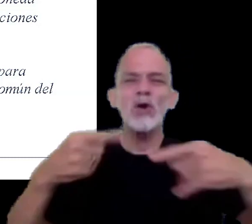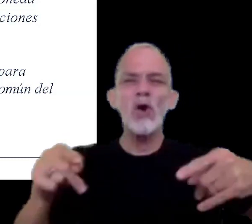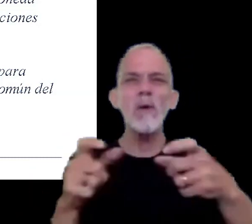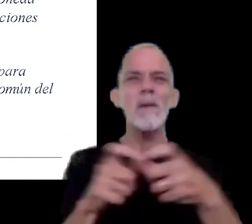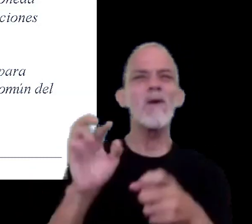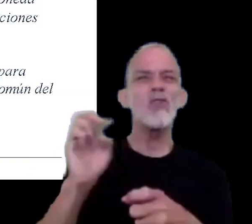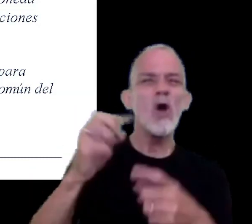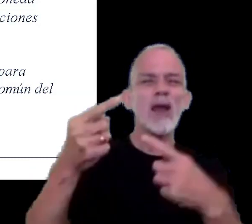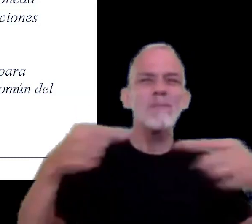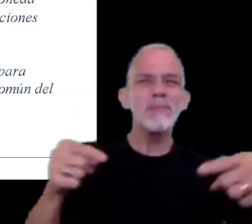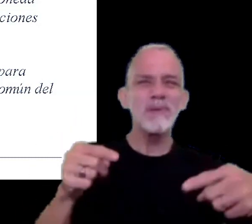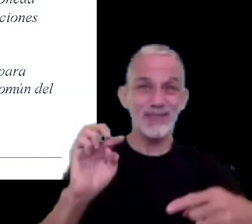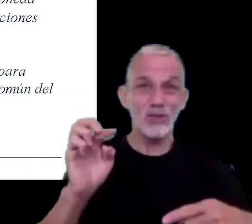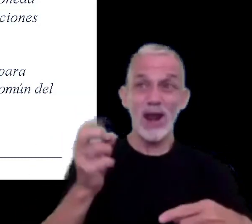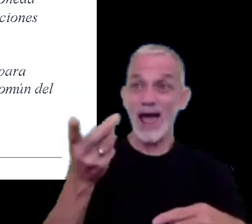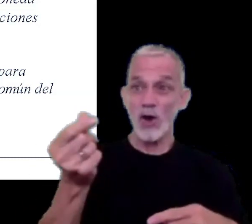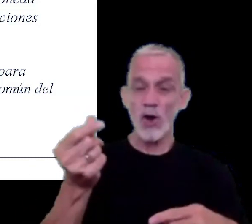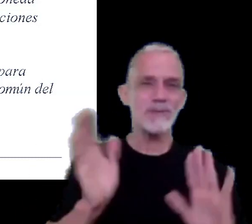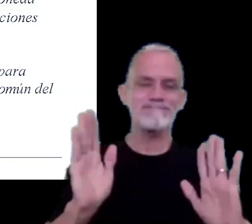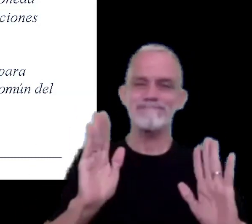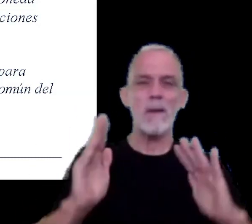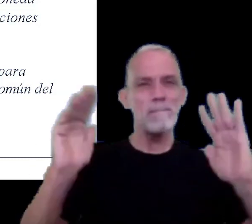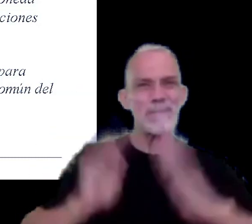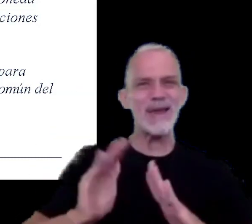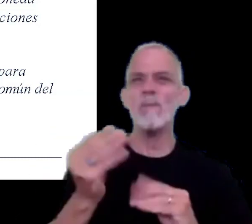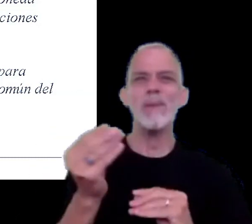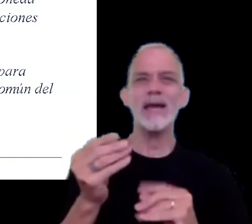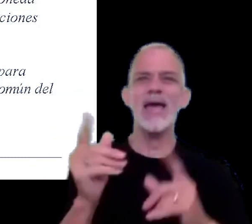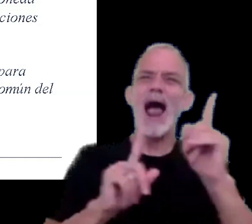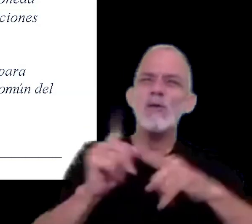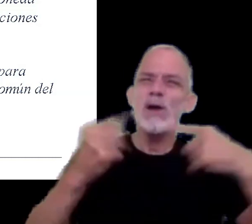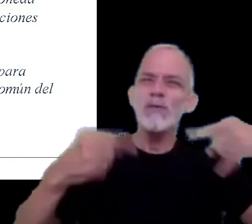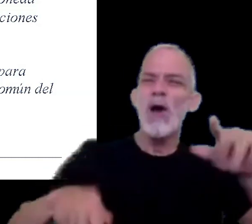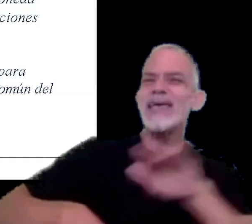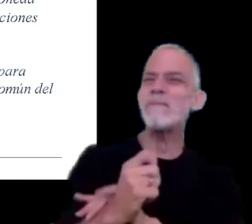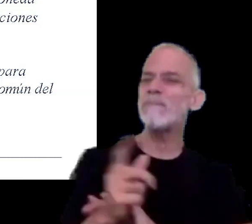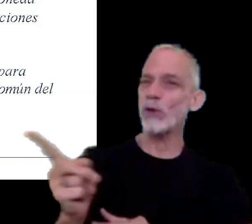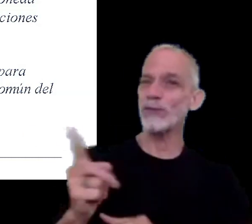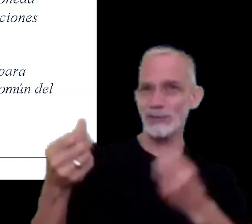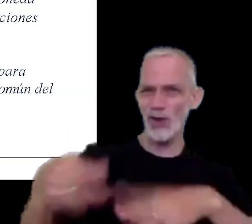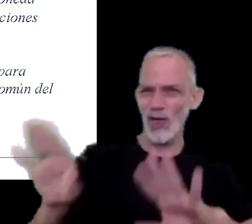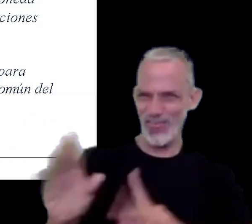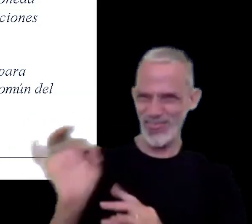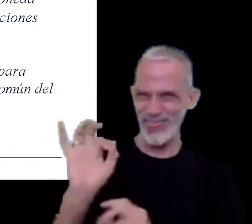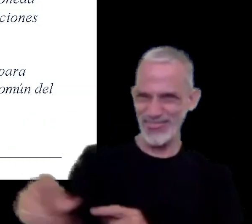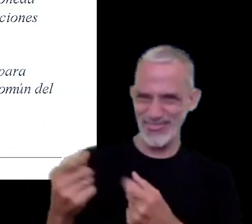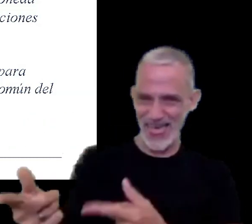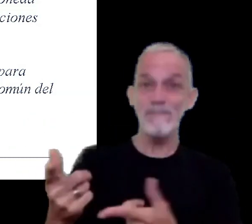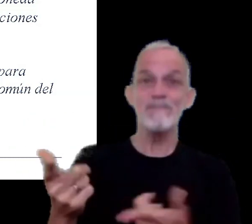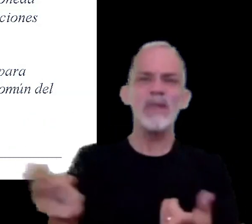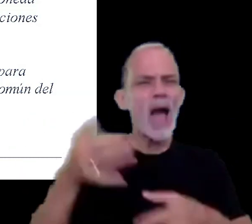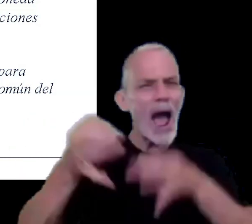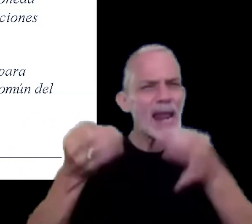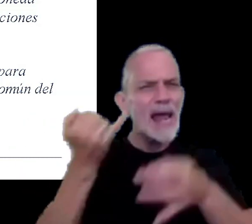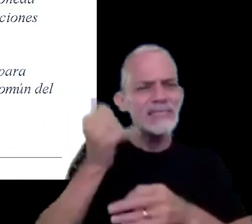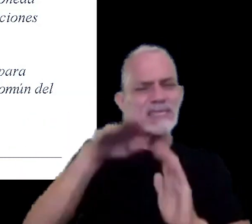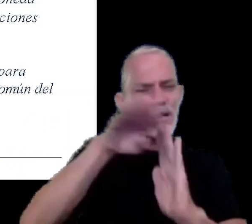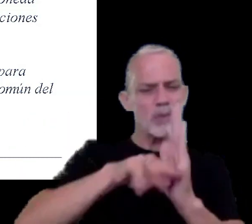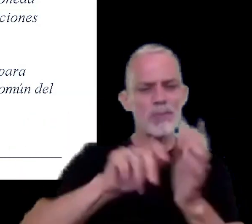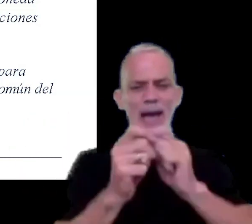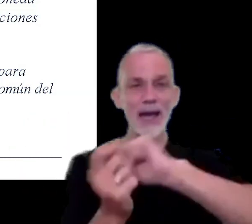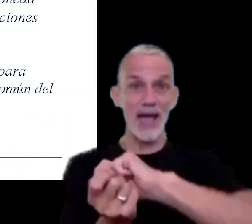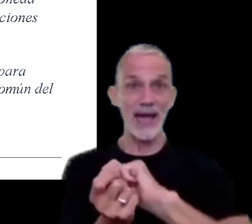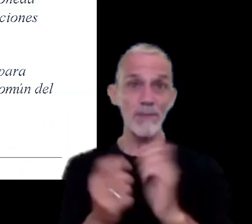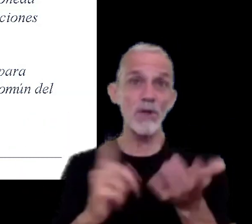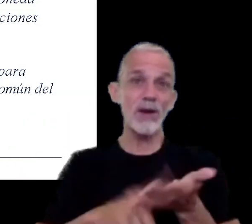y divisas en moneda extranjera para determinadas operaciones de importación esto lo analizamos con las últimas reformas de